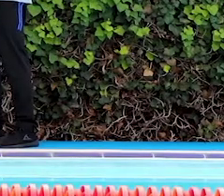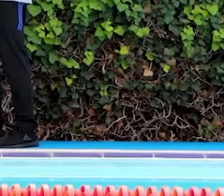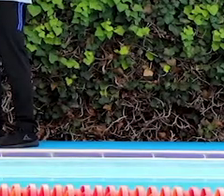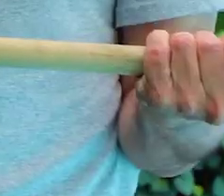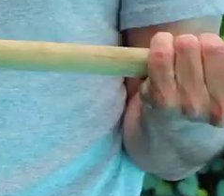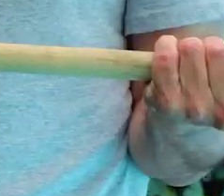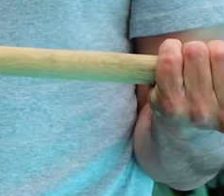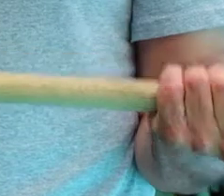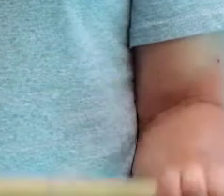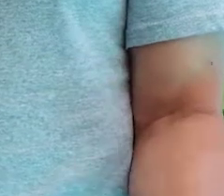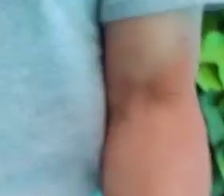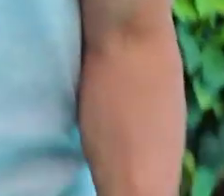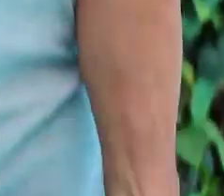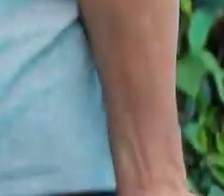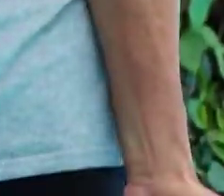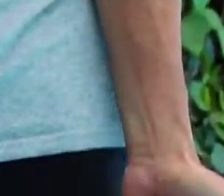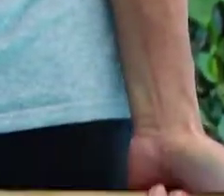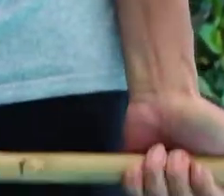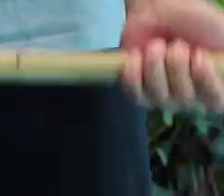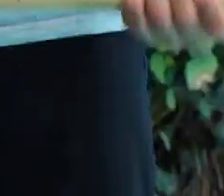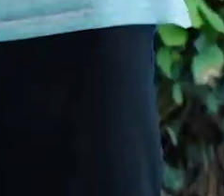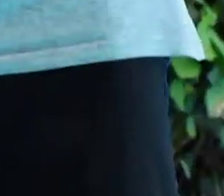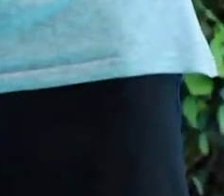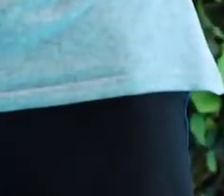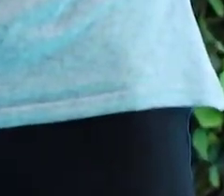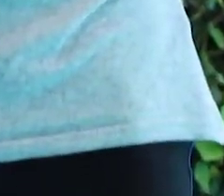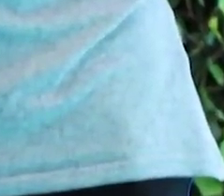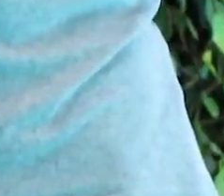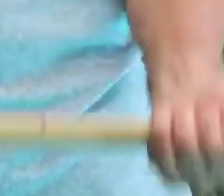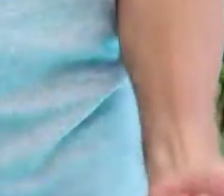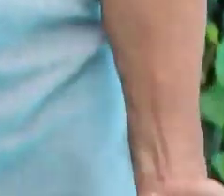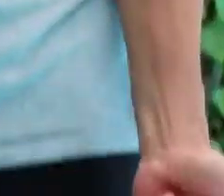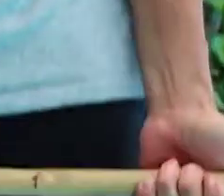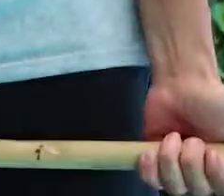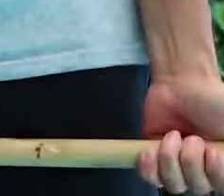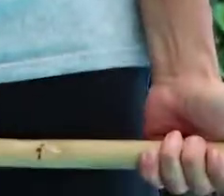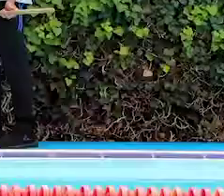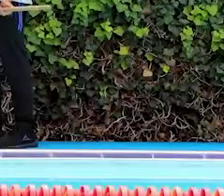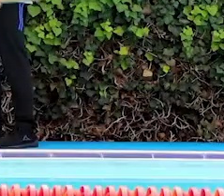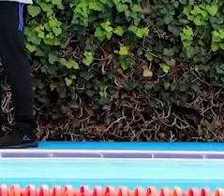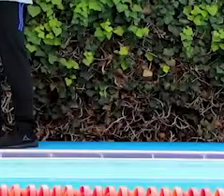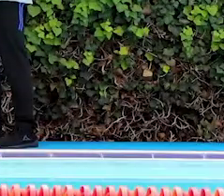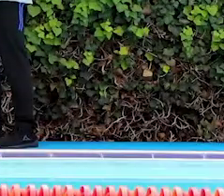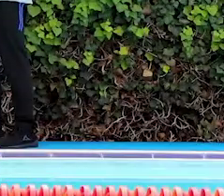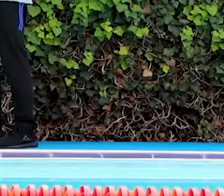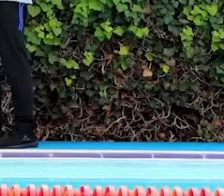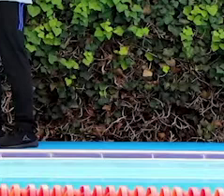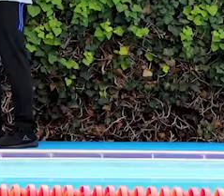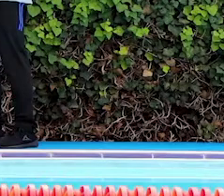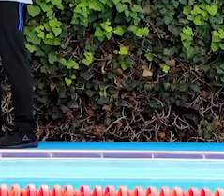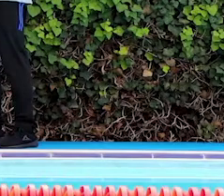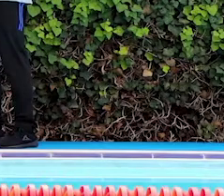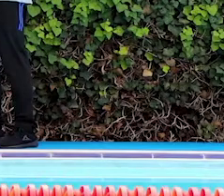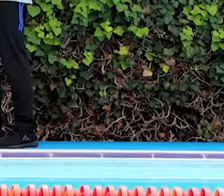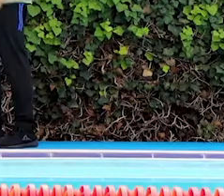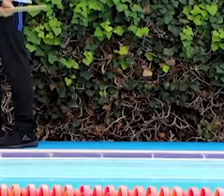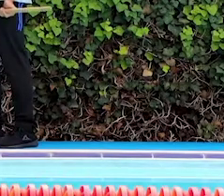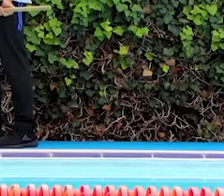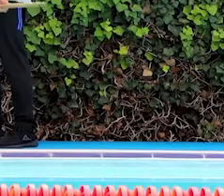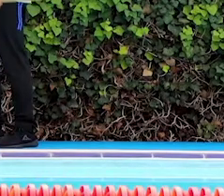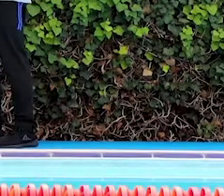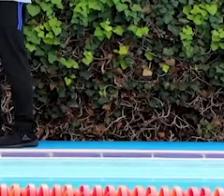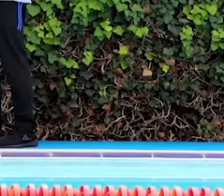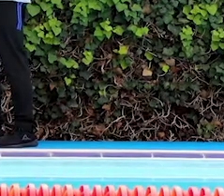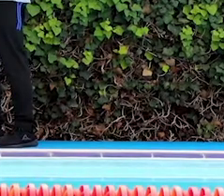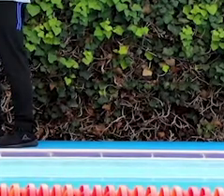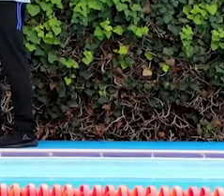grados. Y extendemos. Flexionamos y extendemos. Nuestra espalda derecha. Y